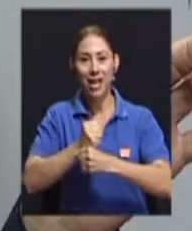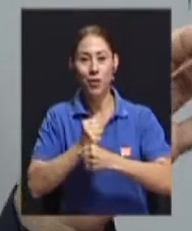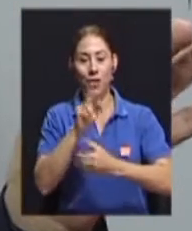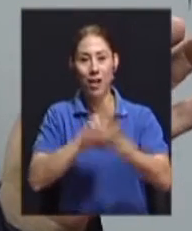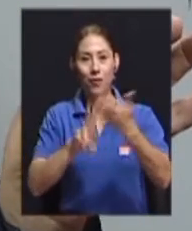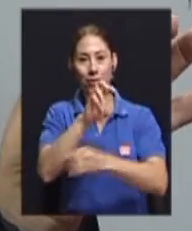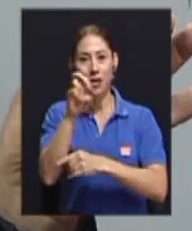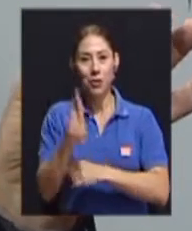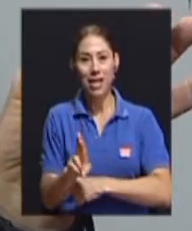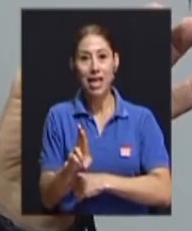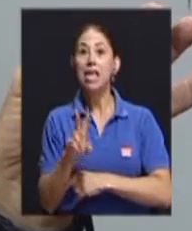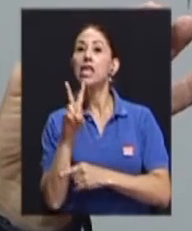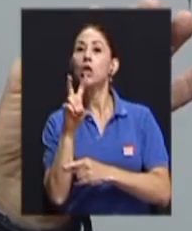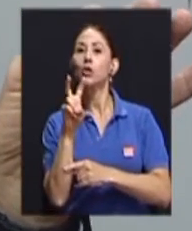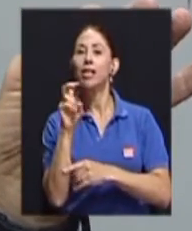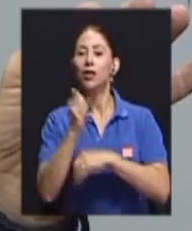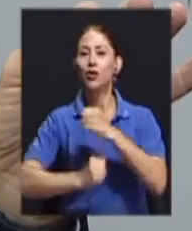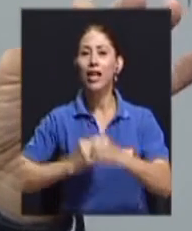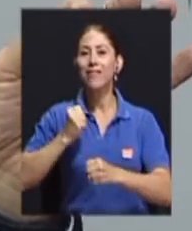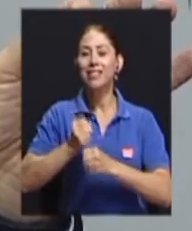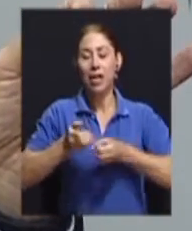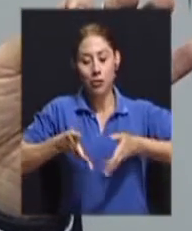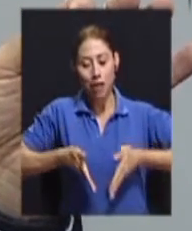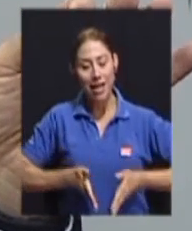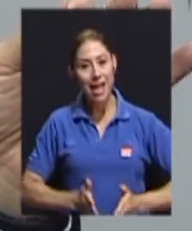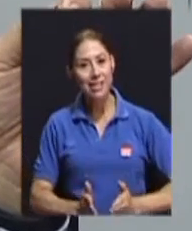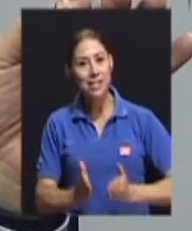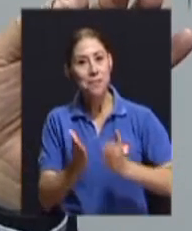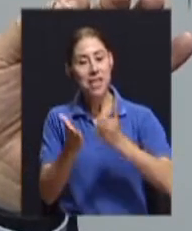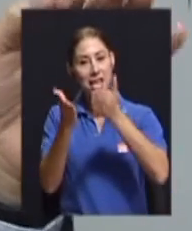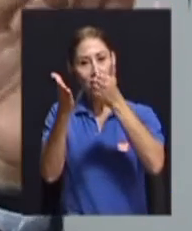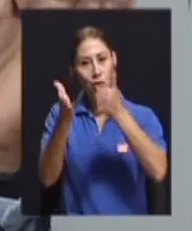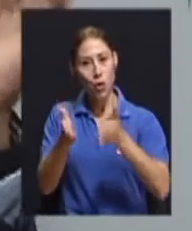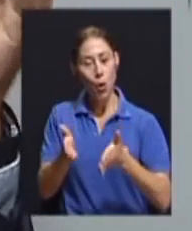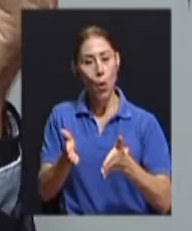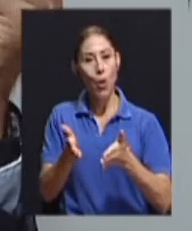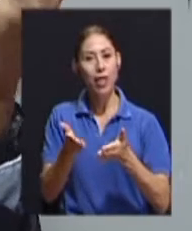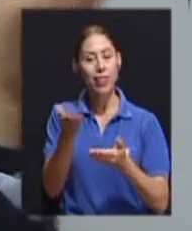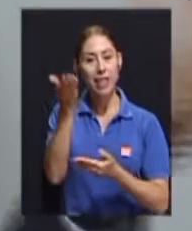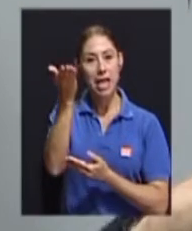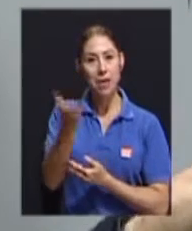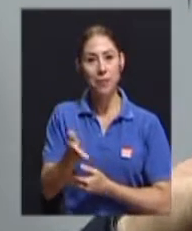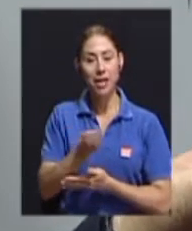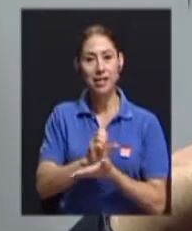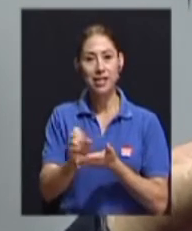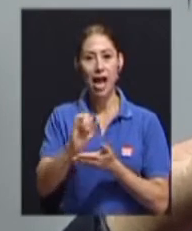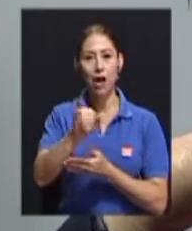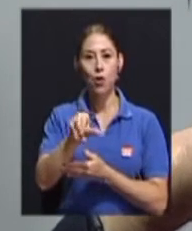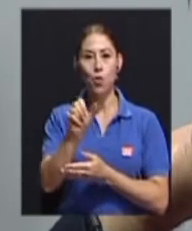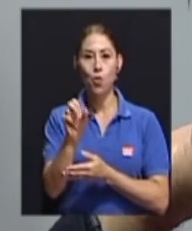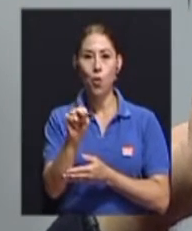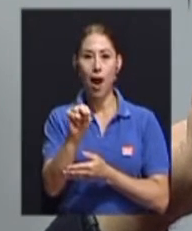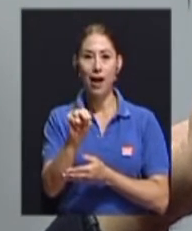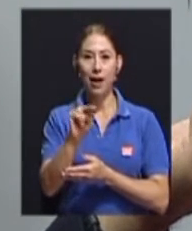200 aniversario del nacimiento de San Juan Bosco.